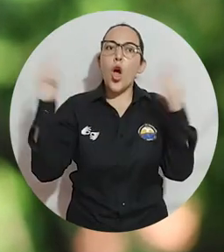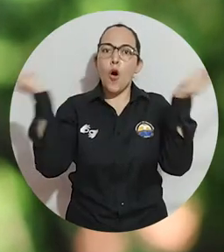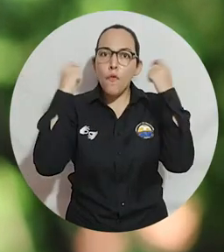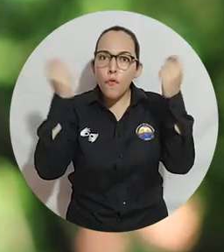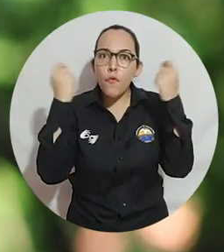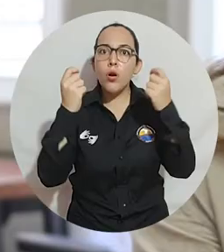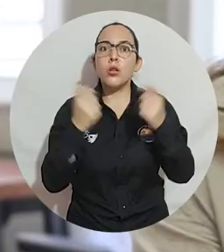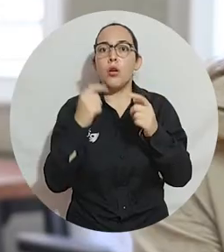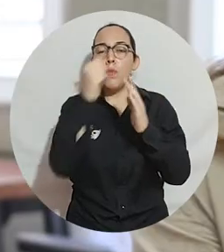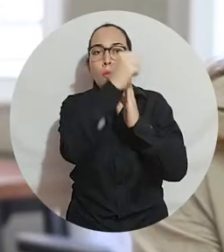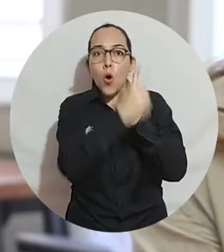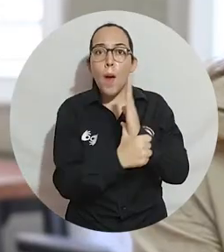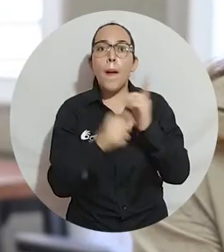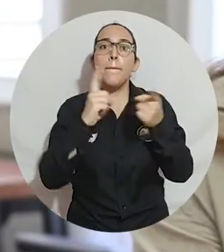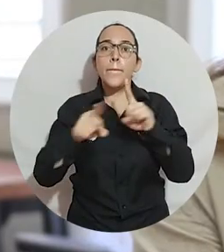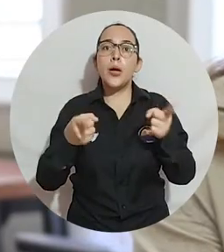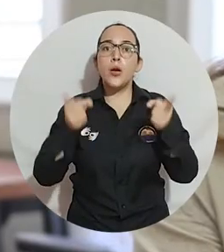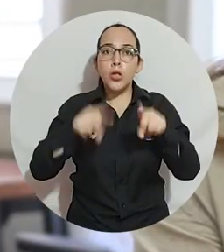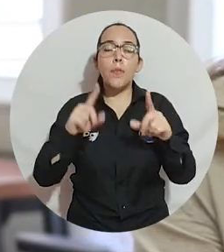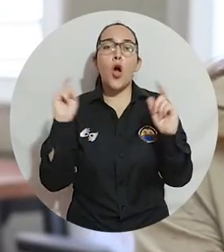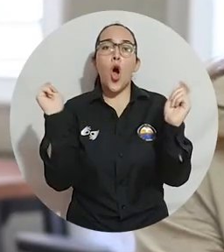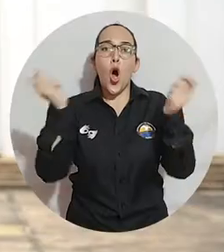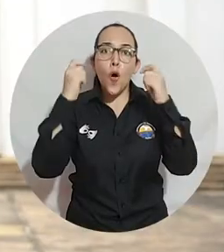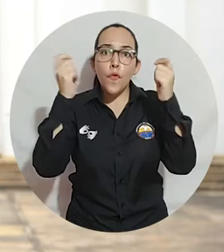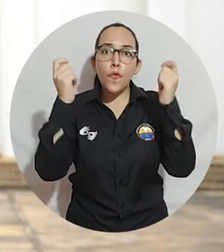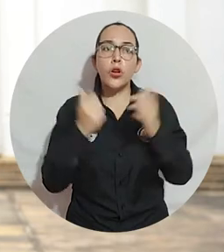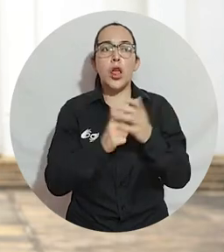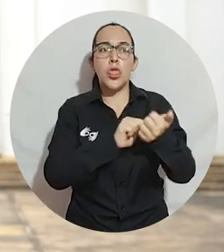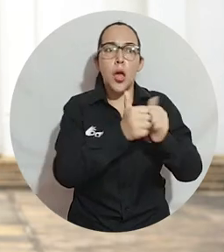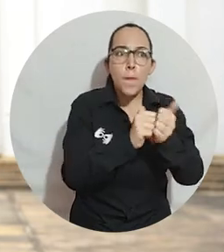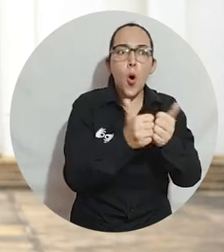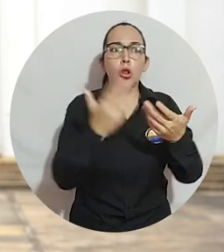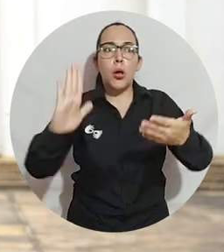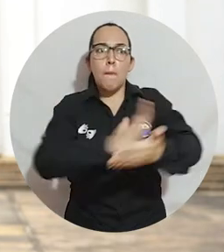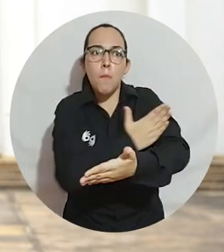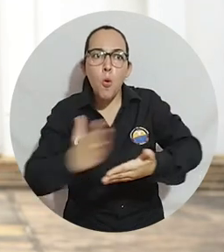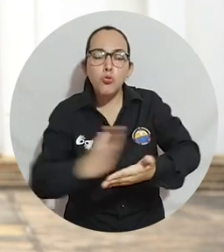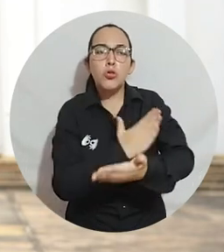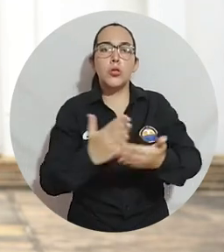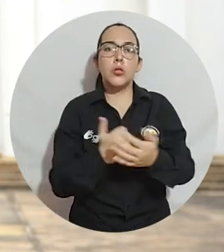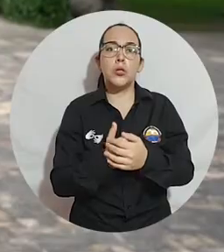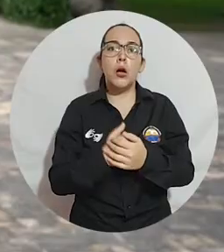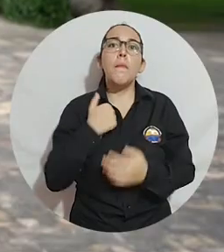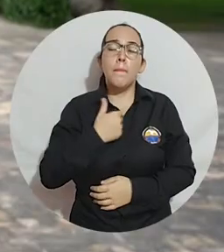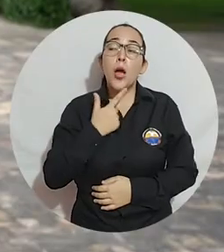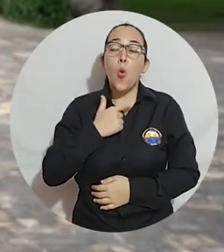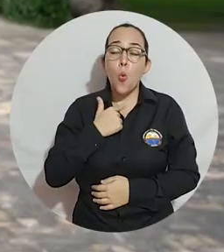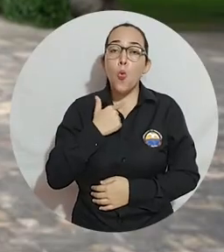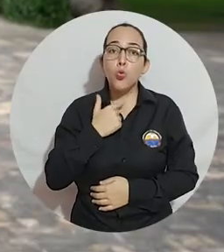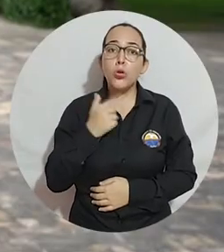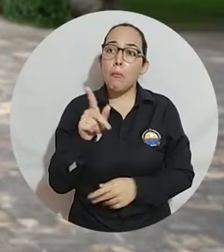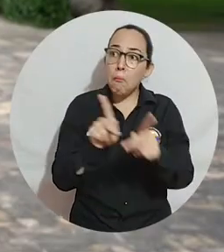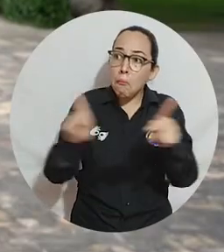ofertas de los programas, pero también muchas ofertas de deportes, de música. Me ha